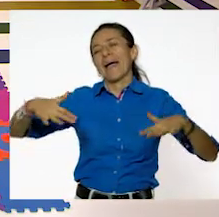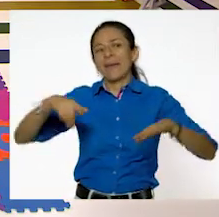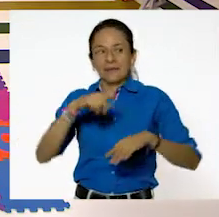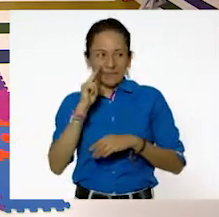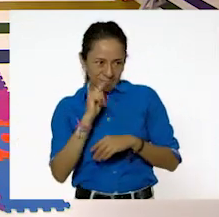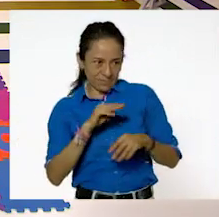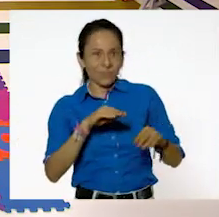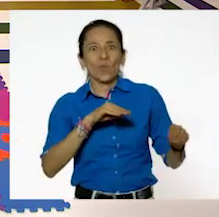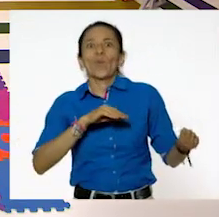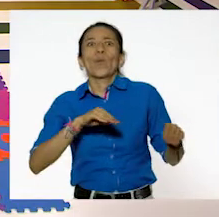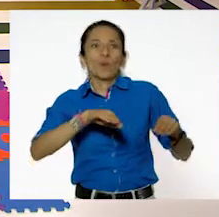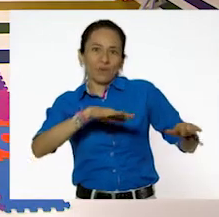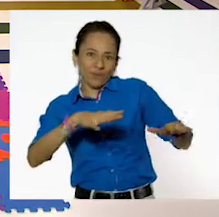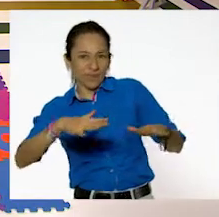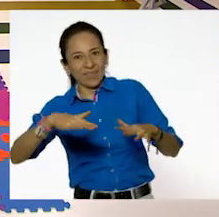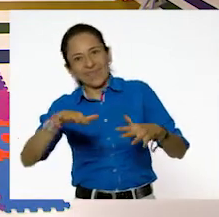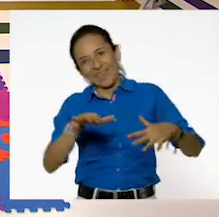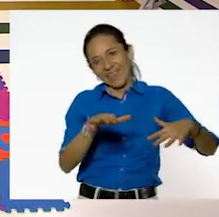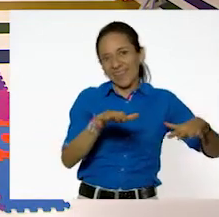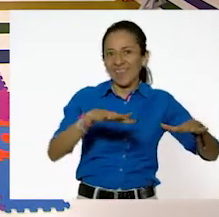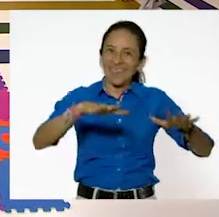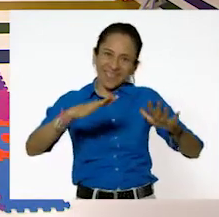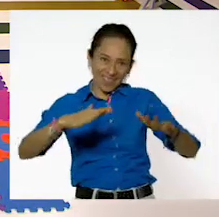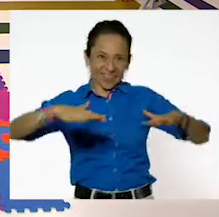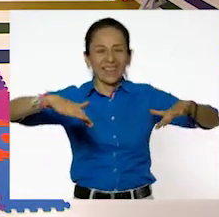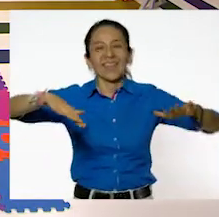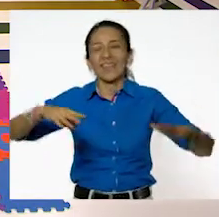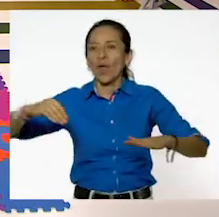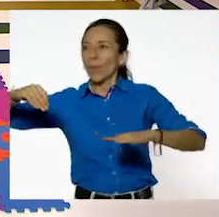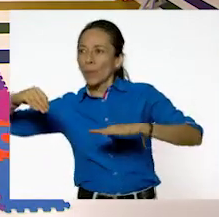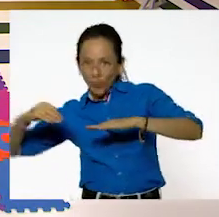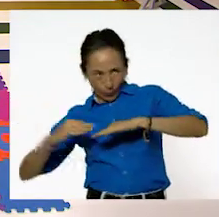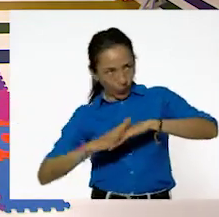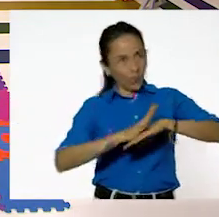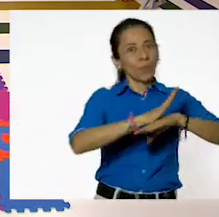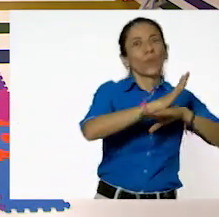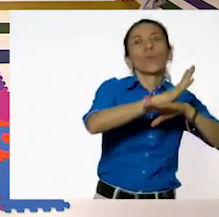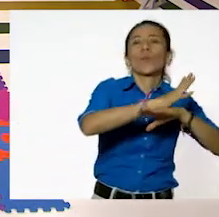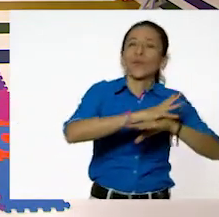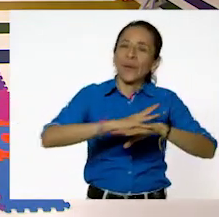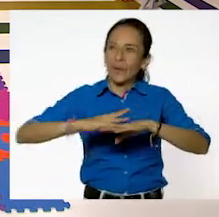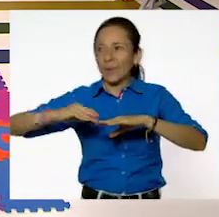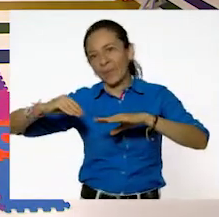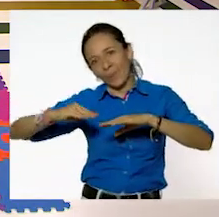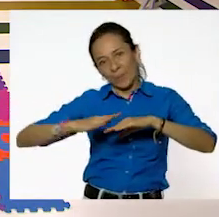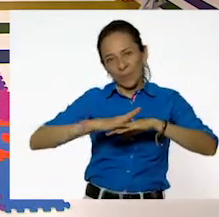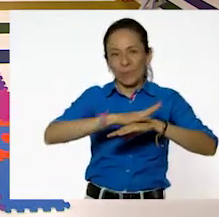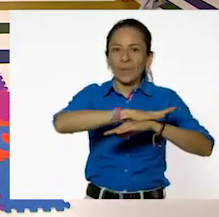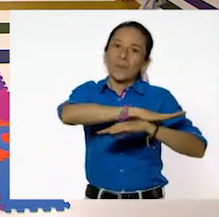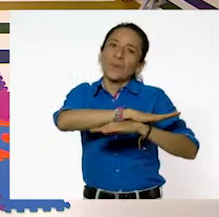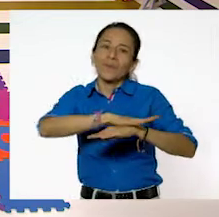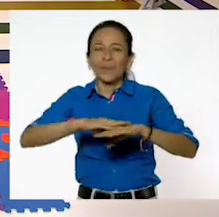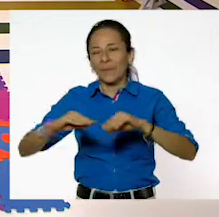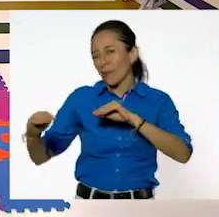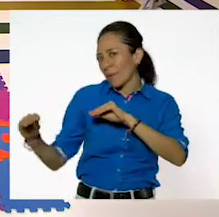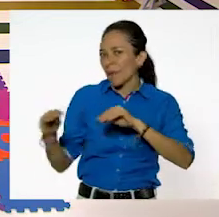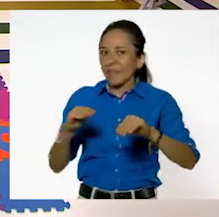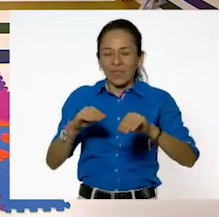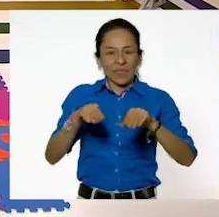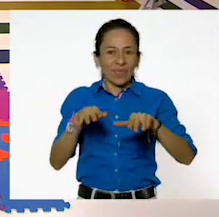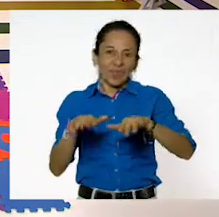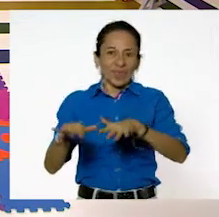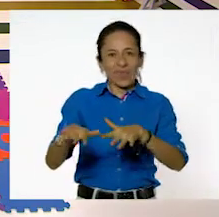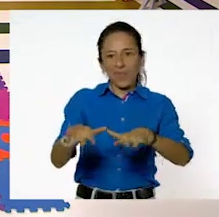movimiento. Muchísimo movimiento, lo cual quiere decir que esas olas están fluyendo, ¿verdad? Y entonces corresponde a un